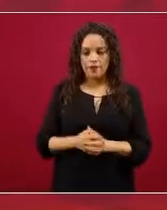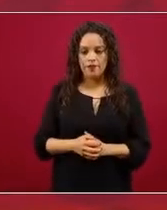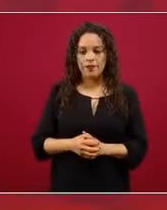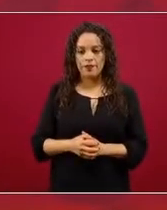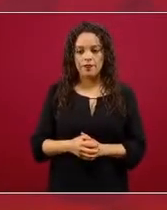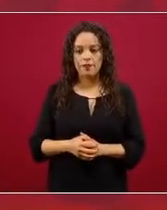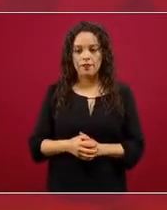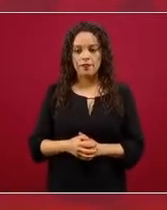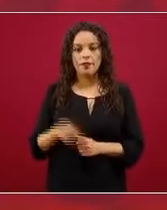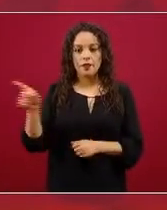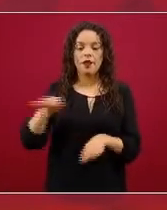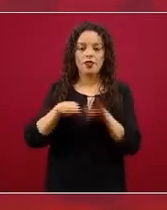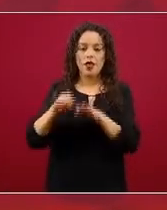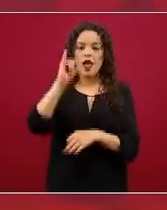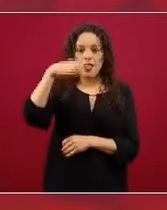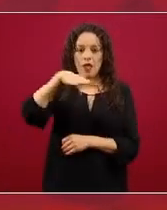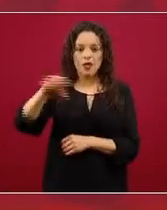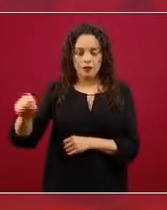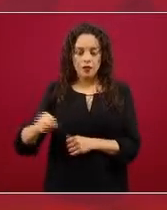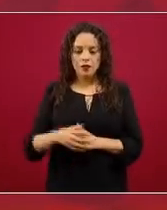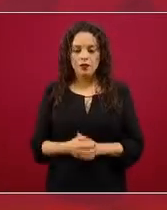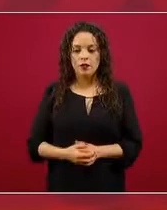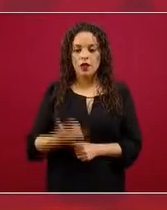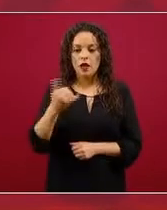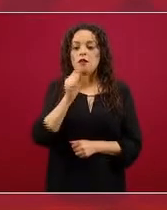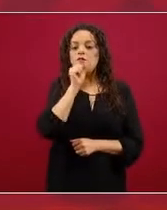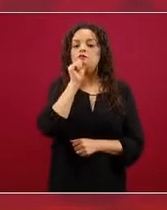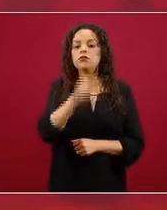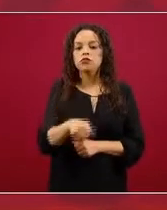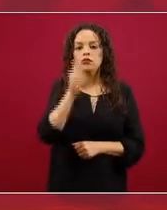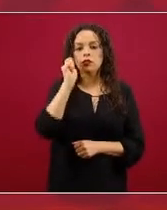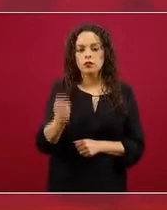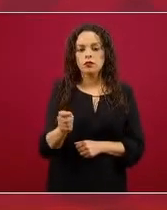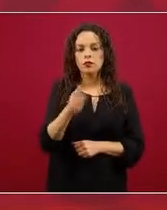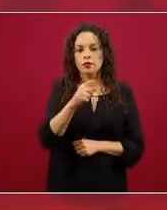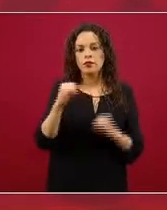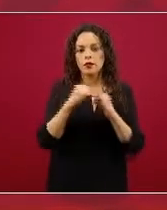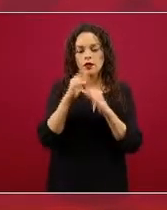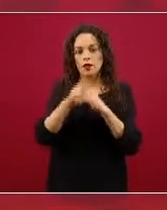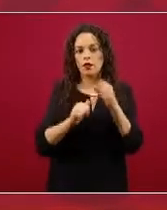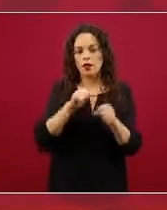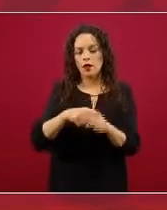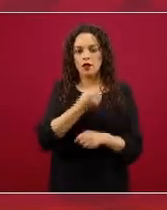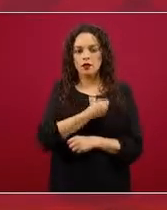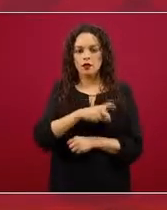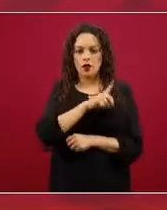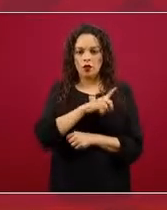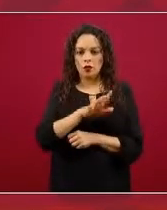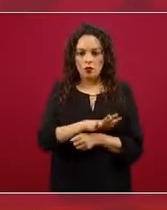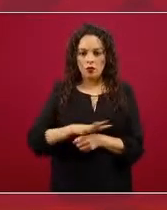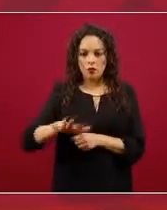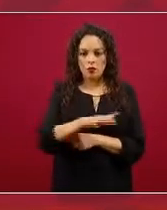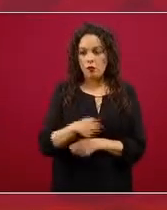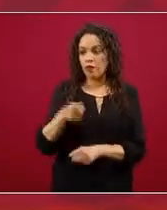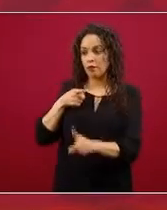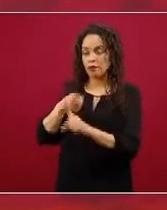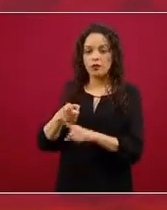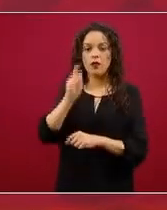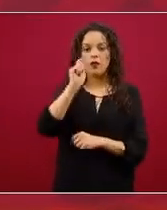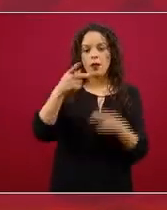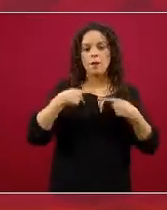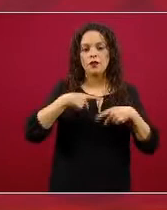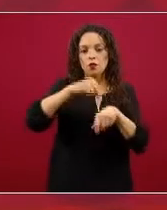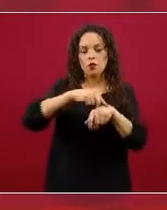director de prestaciones médicas del IMSS, y también nuestro Instituto Nacional de Salud Pública, específicamente con el doctor Horacio Riojas,